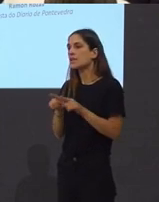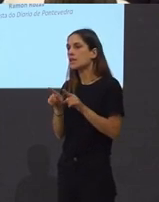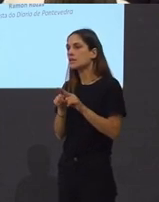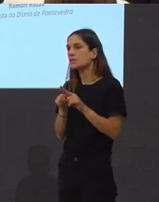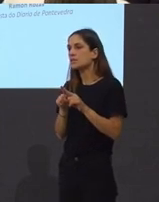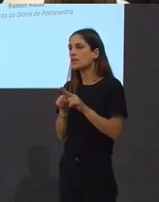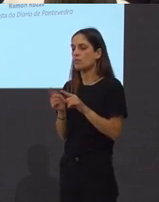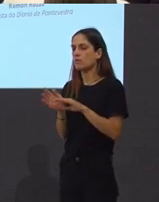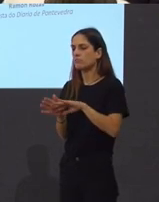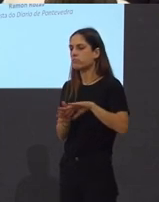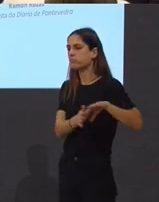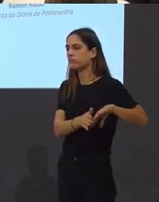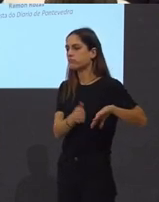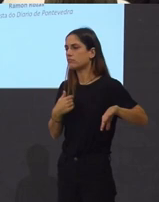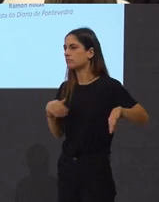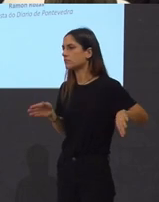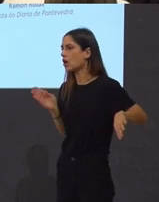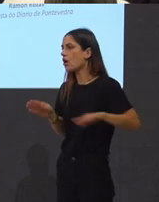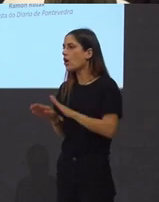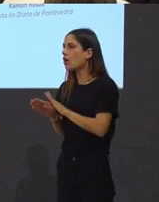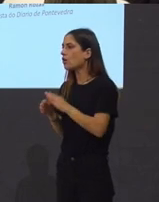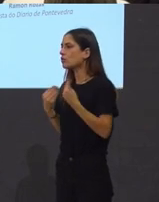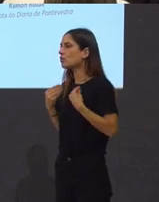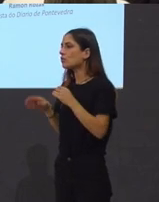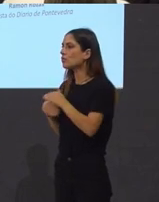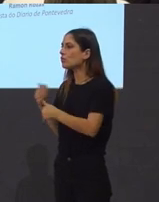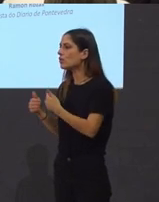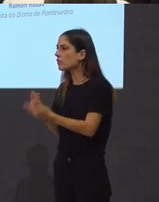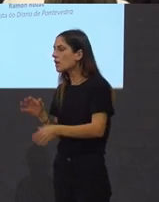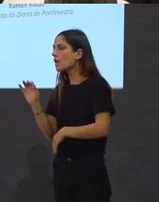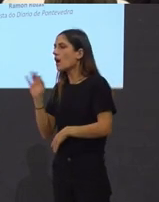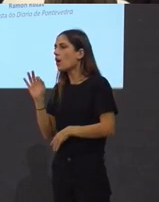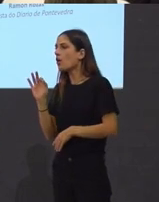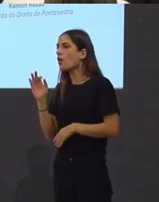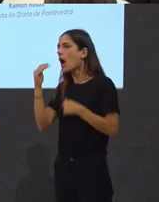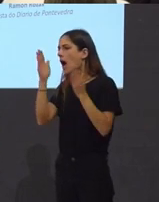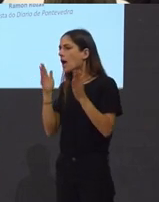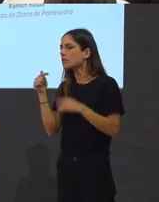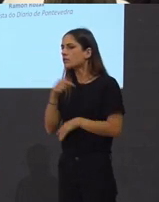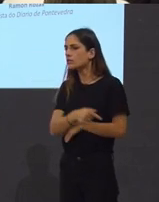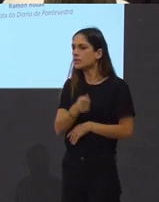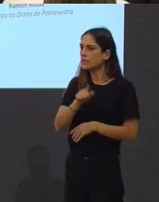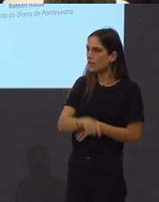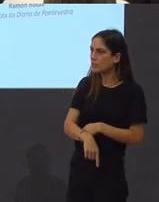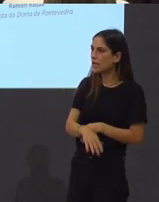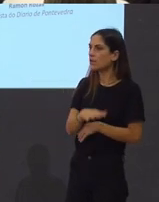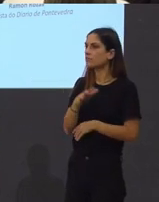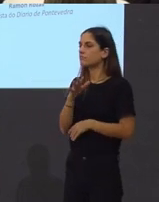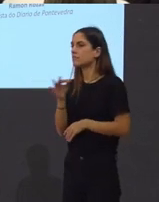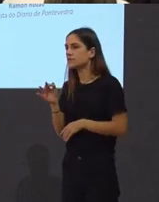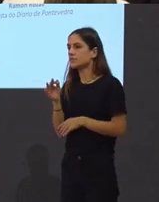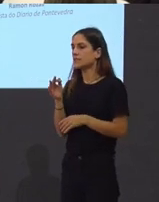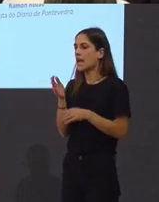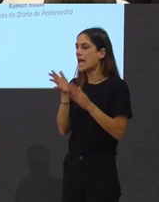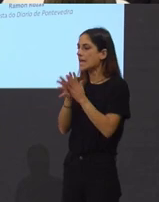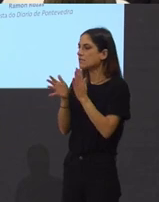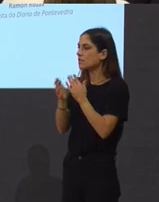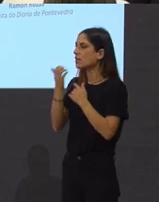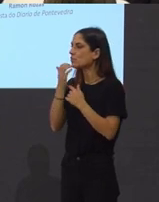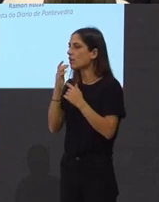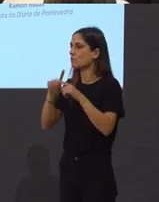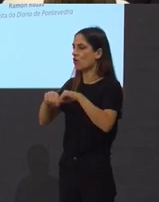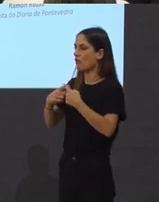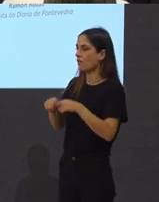que iso tamén somos nós pero que non nos sentimos esclavos de ser así nin de explicarlle aos nosos familiares de Madrid aos nosos amigos de